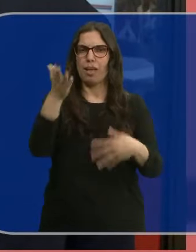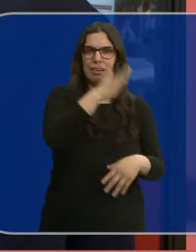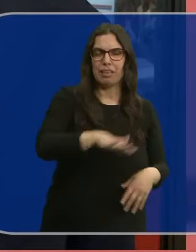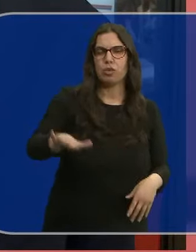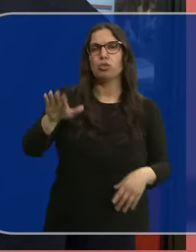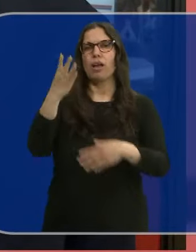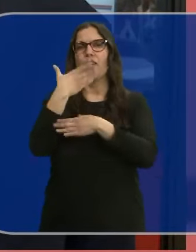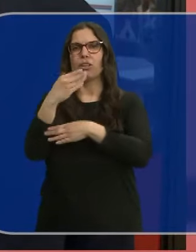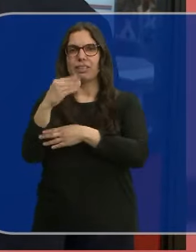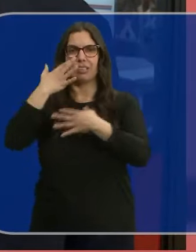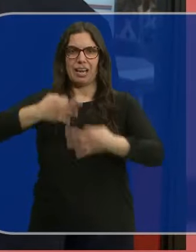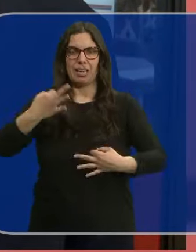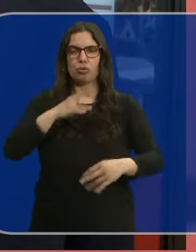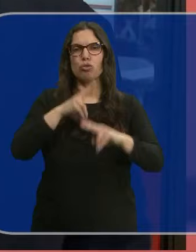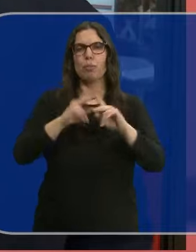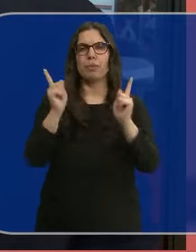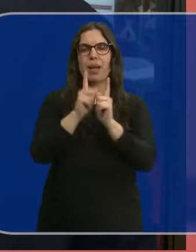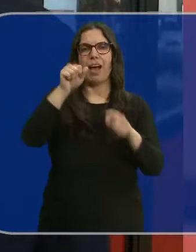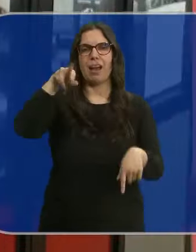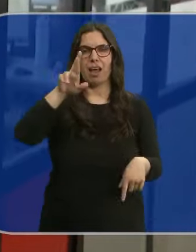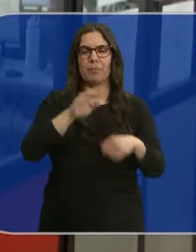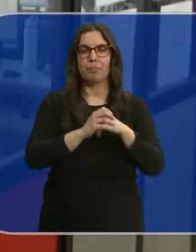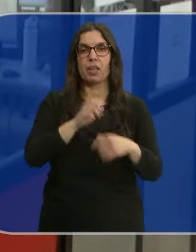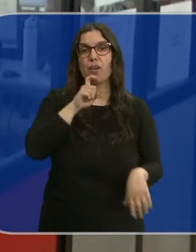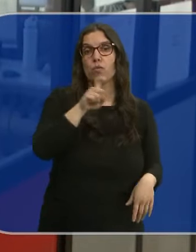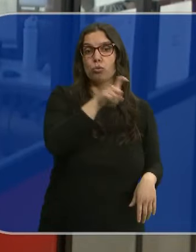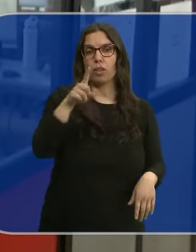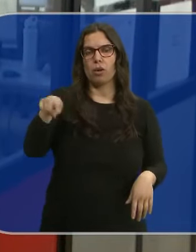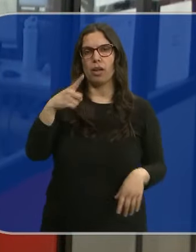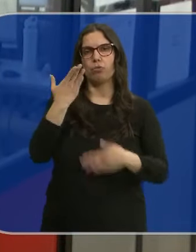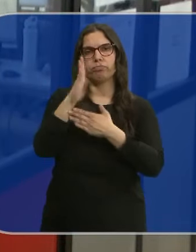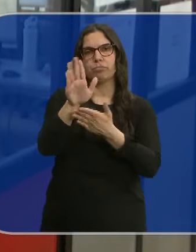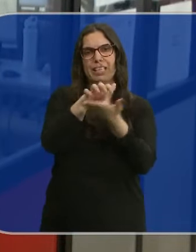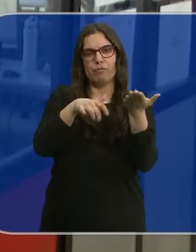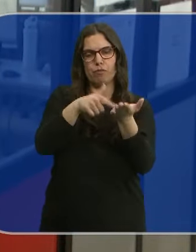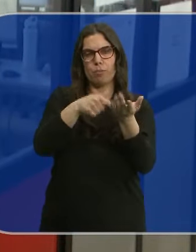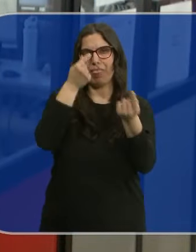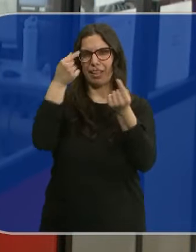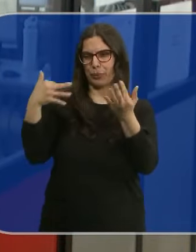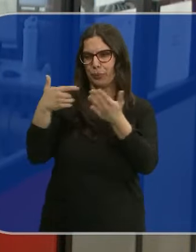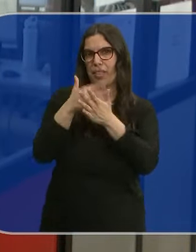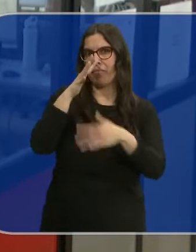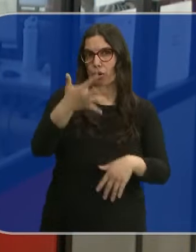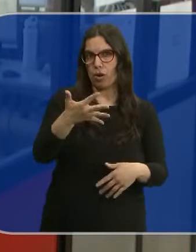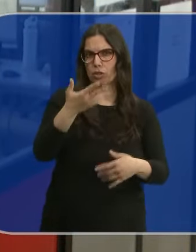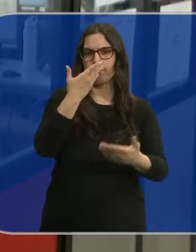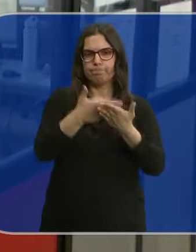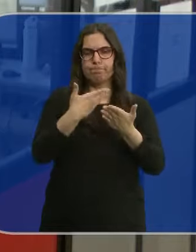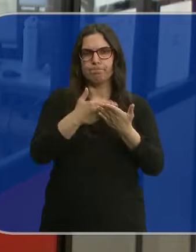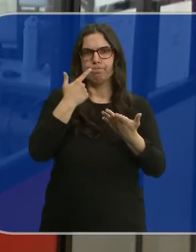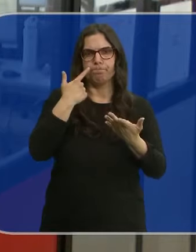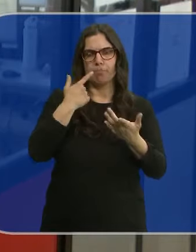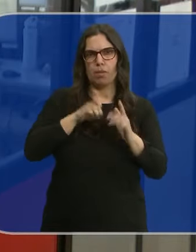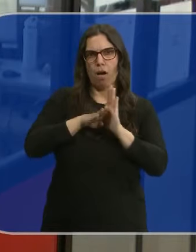en riesgo. Diego Cano. Sí, la Fundación ha mostrado un informe que recoge datos de los últimos cinco años y refleja una